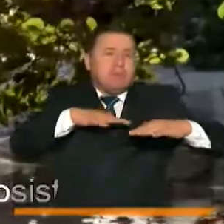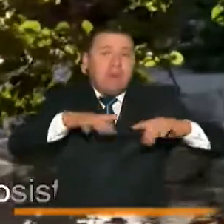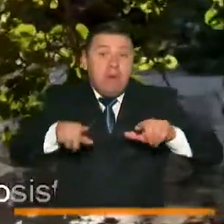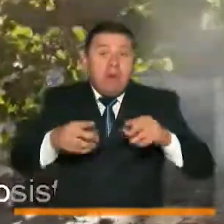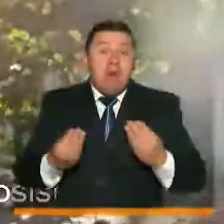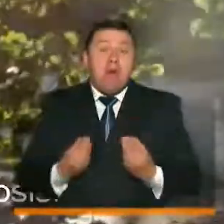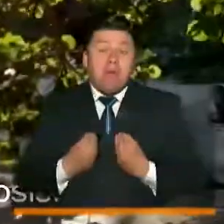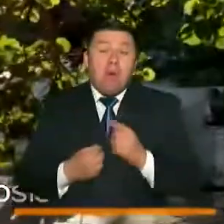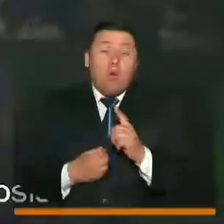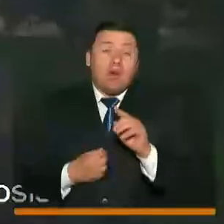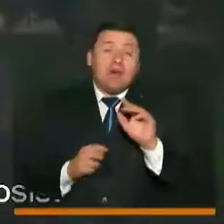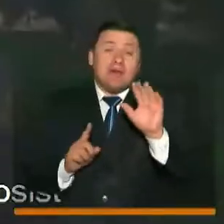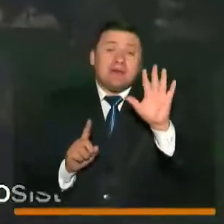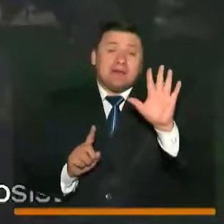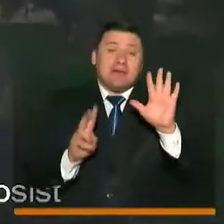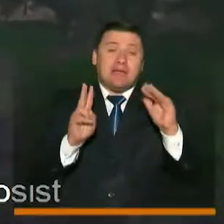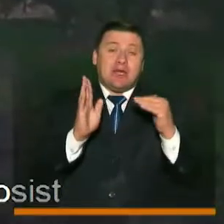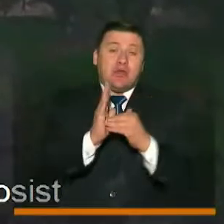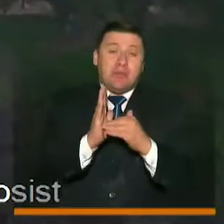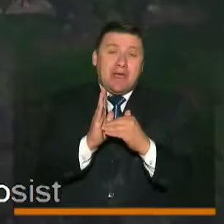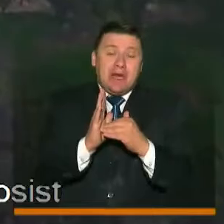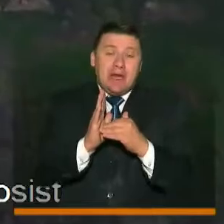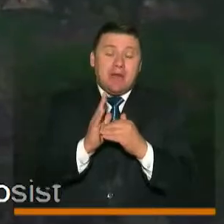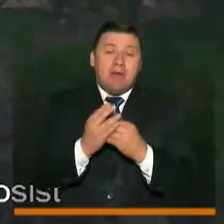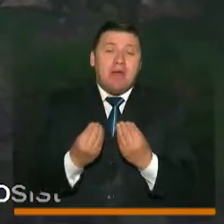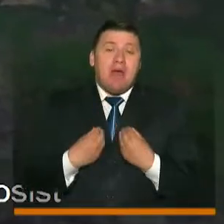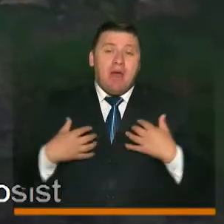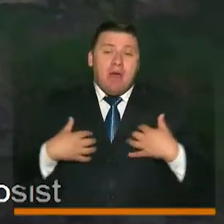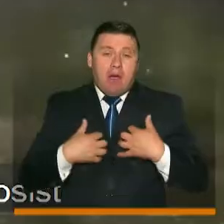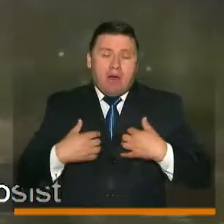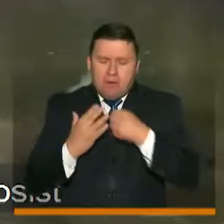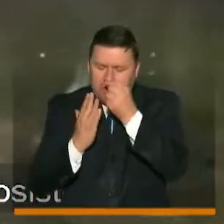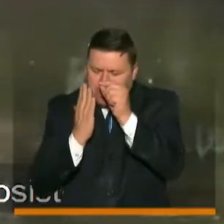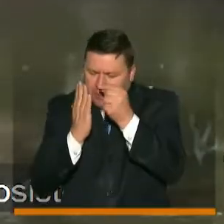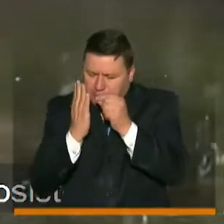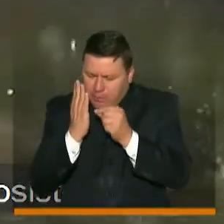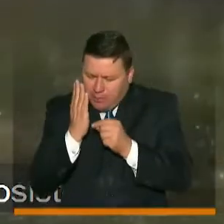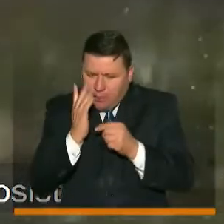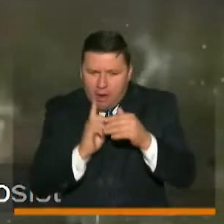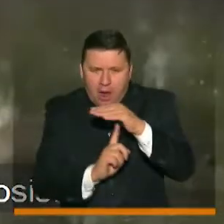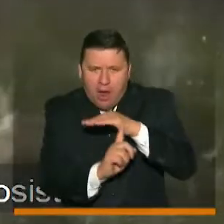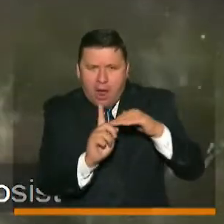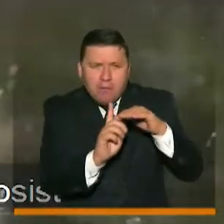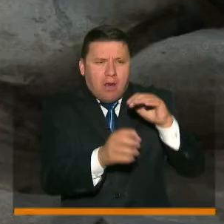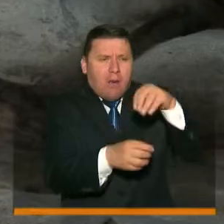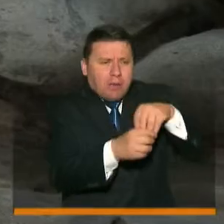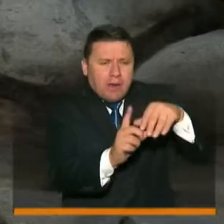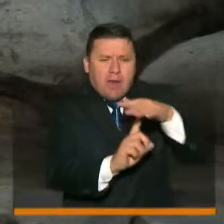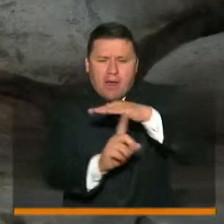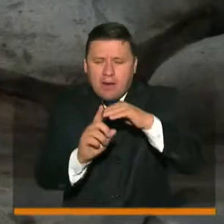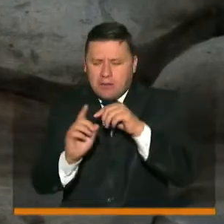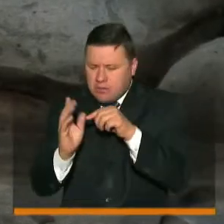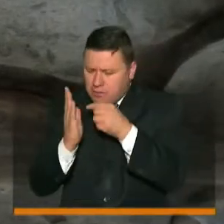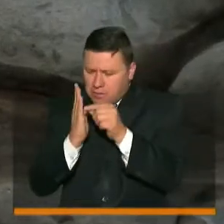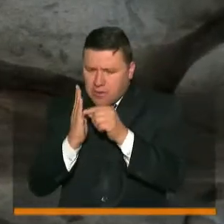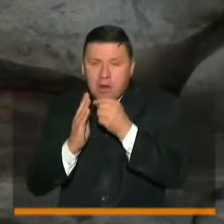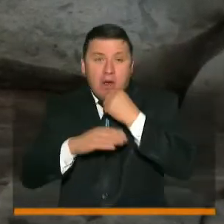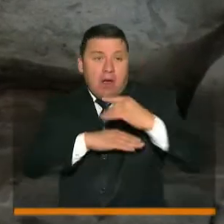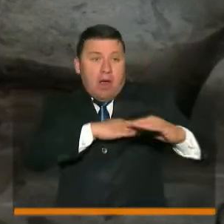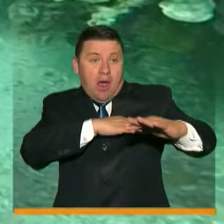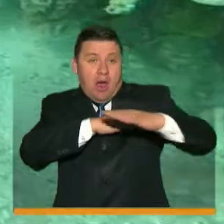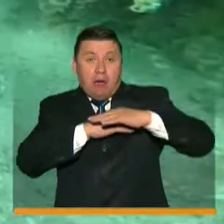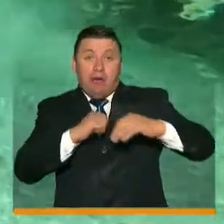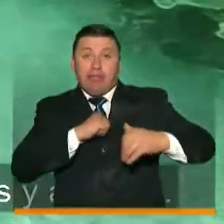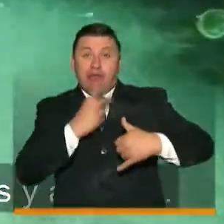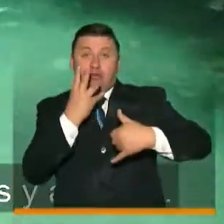viven más de 62 mil especies registradas en 91 ecosistemas, con costas sobre dos